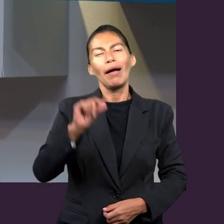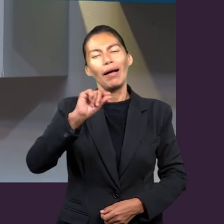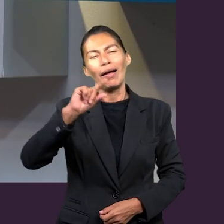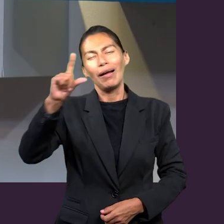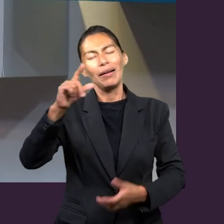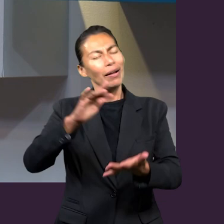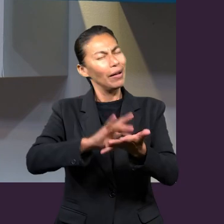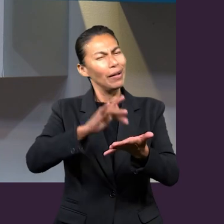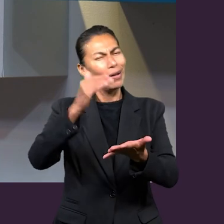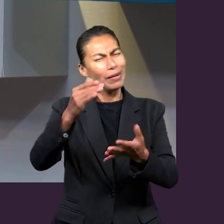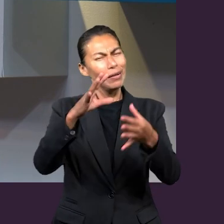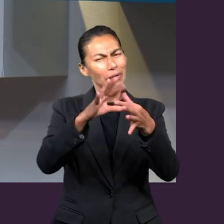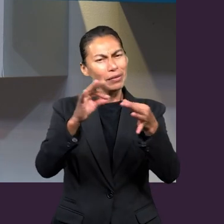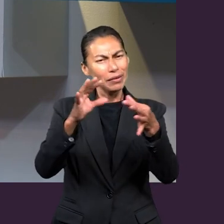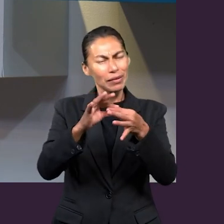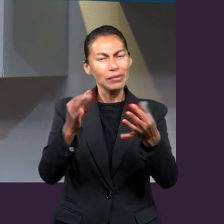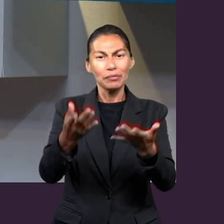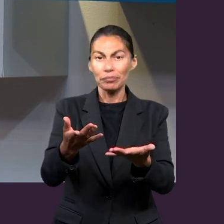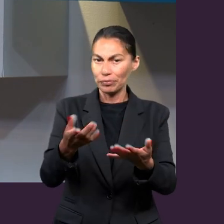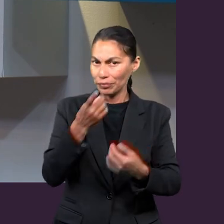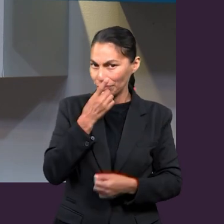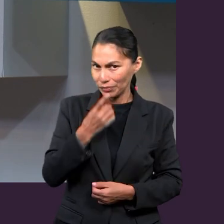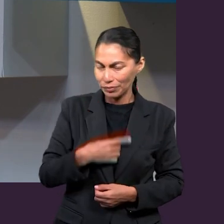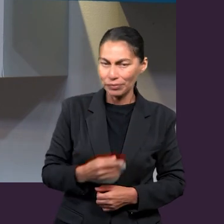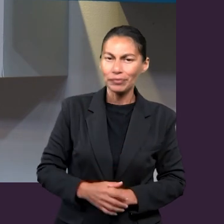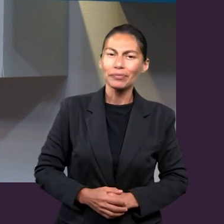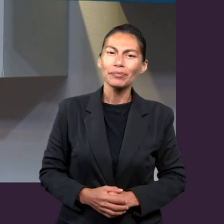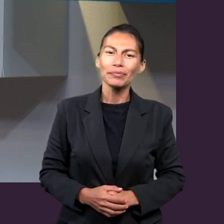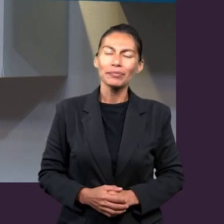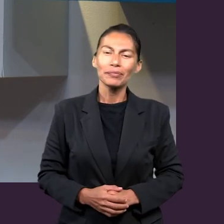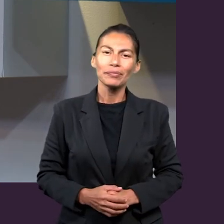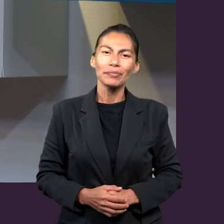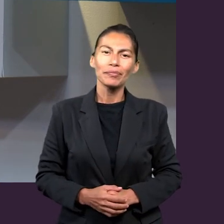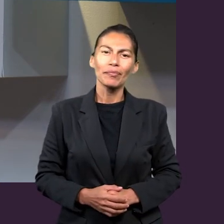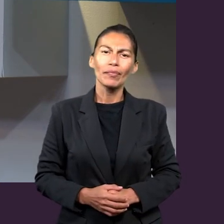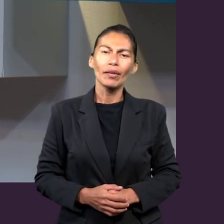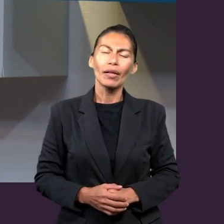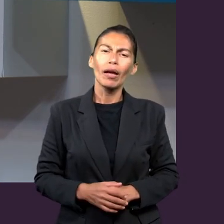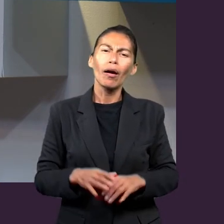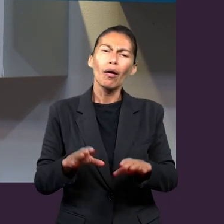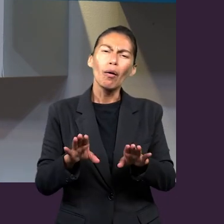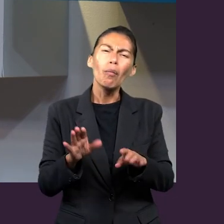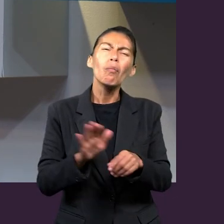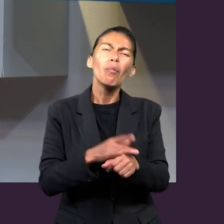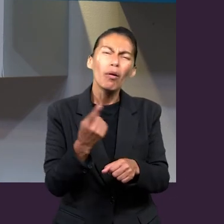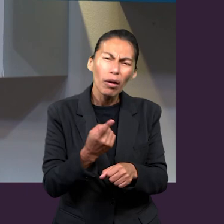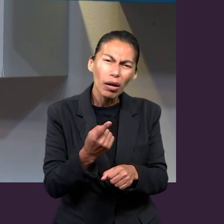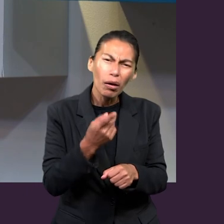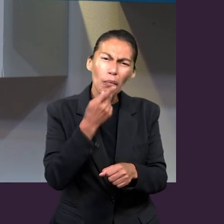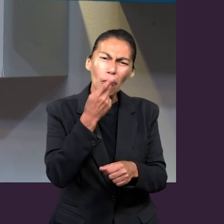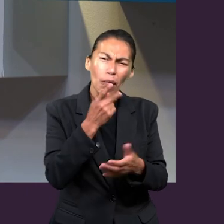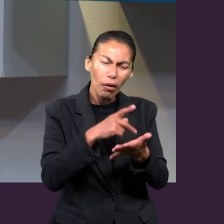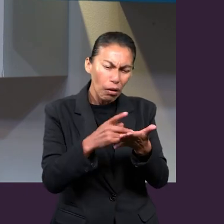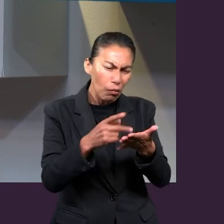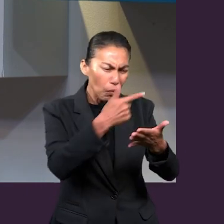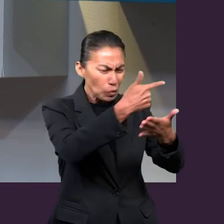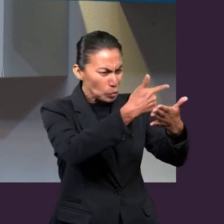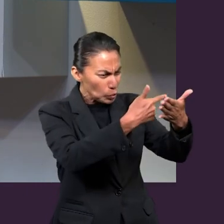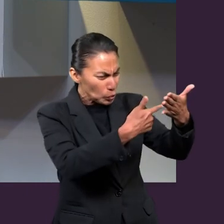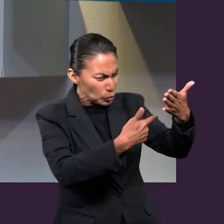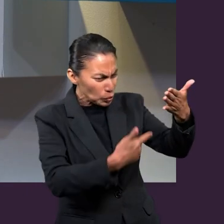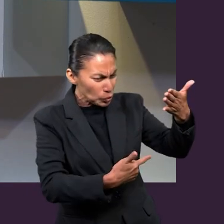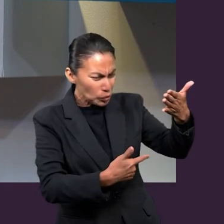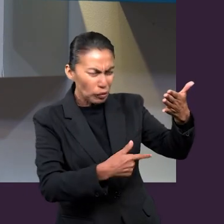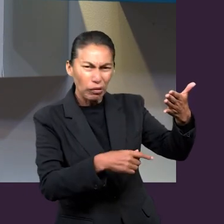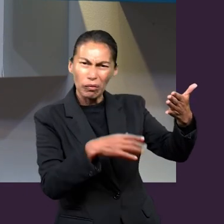Agradecemos a nuestro experto la explicación que nos ha dado sobre el por qué Pablo enumera todos estos